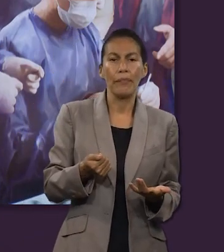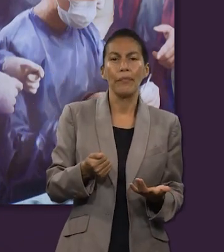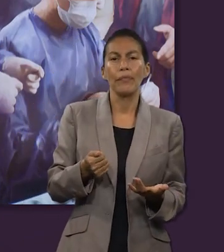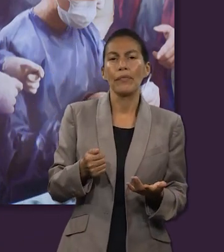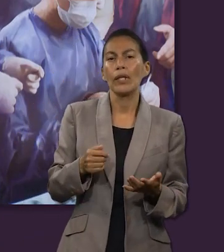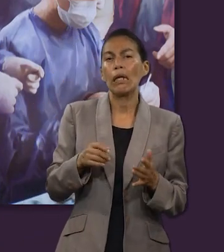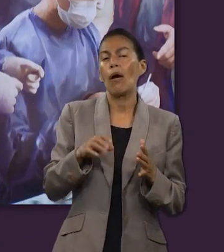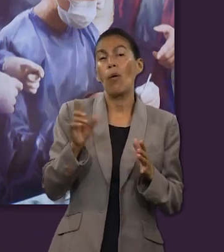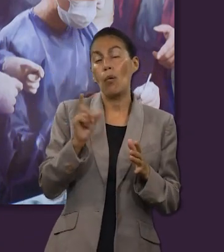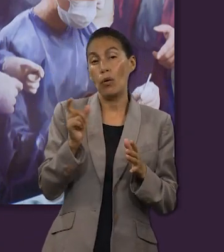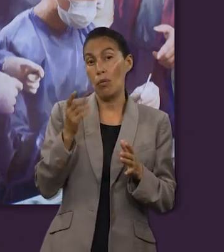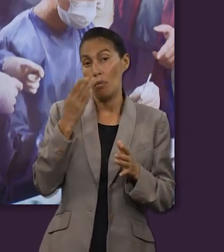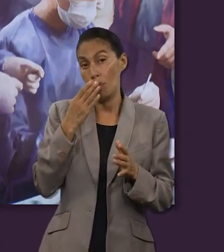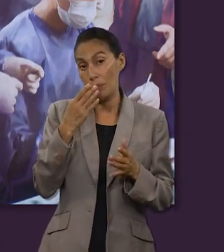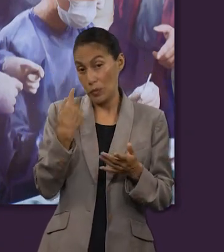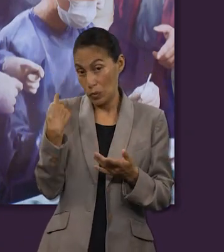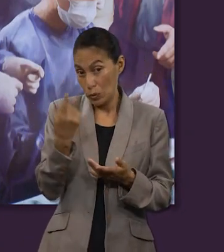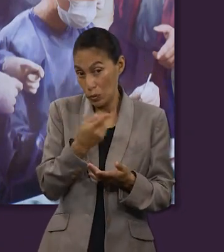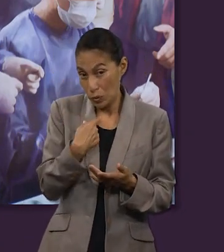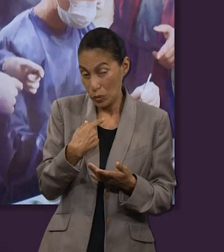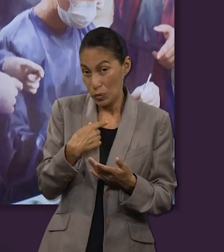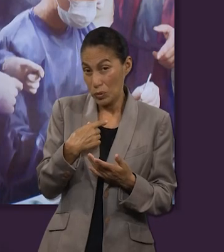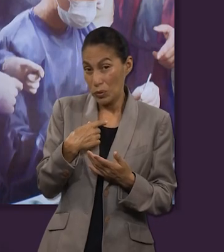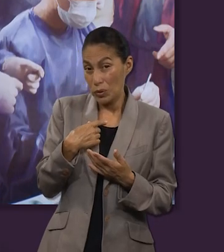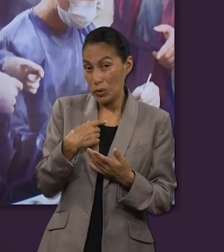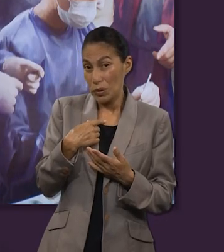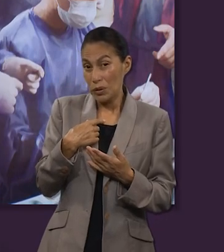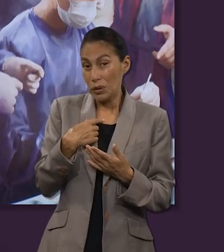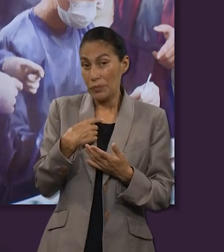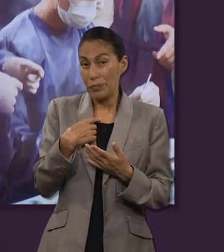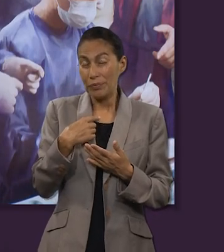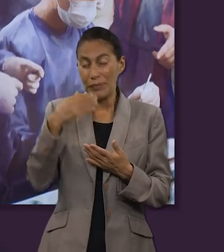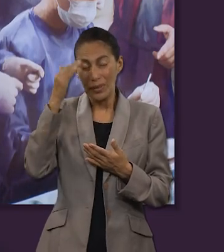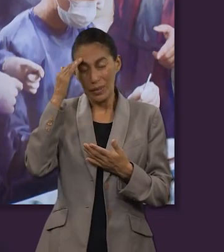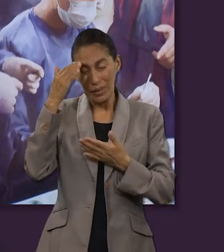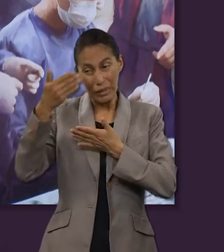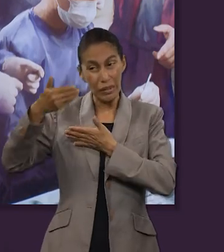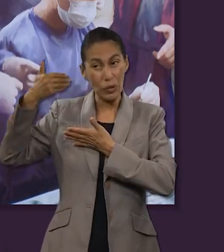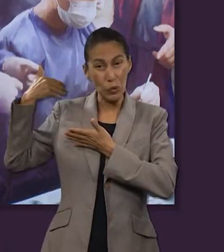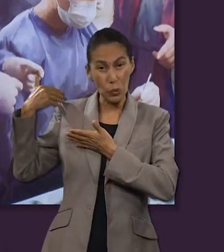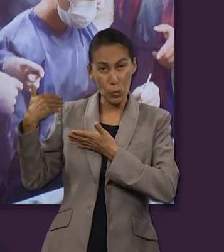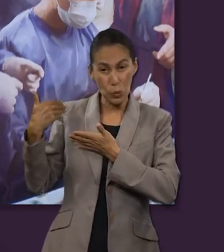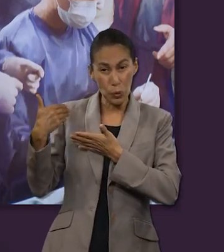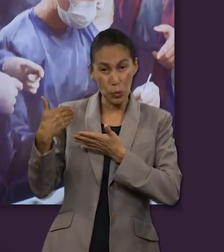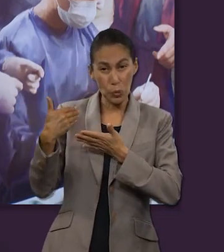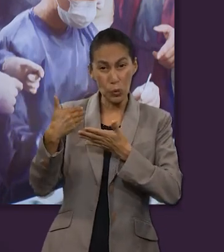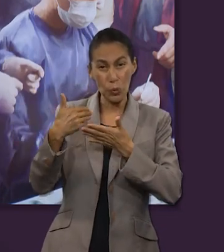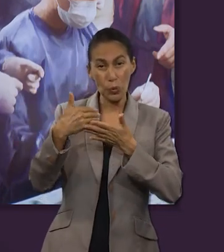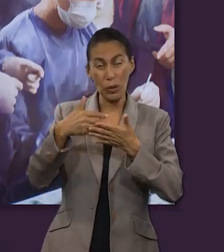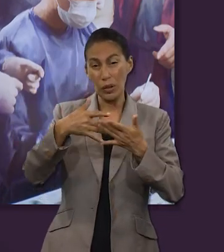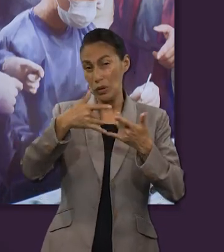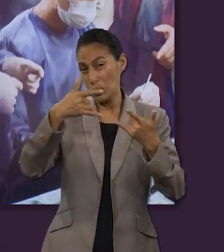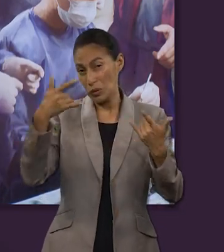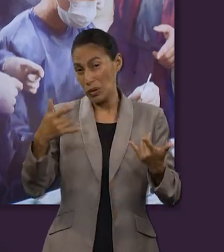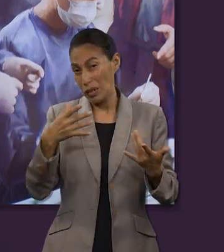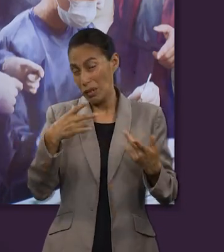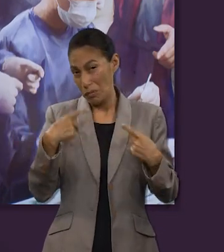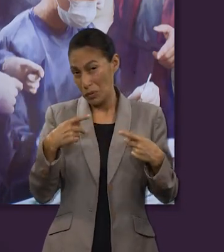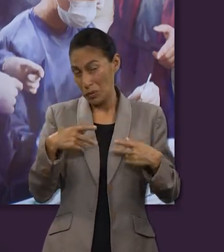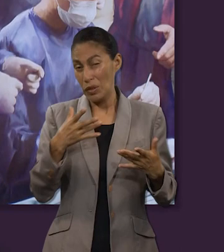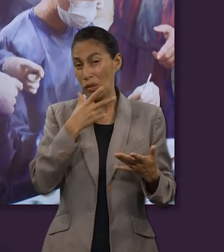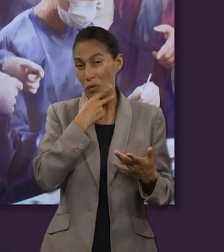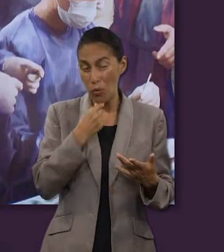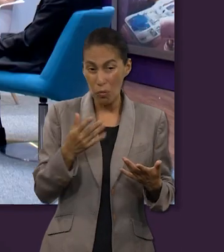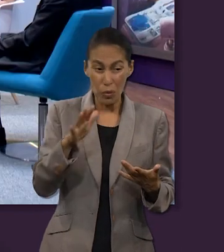alguna forma cuando estudiamos toda la historia de nosotros como seres humanos nos damos cuenta que la Cruz es un